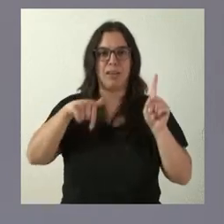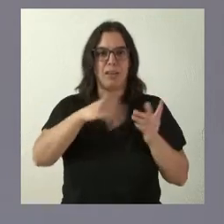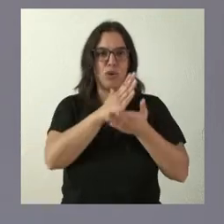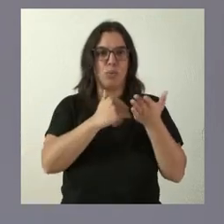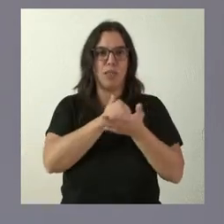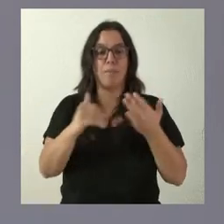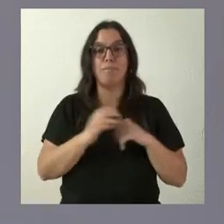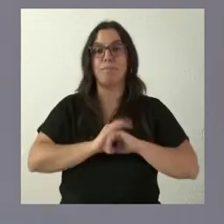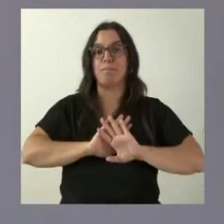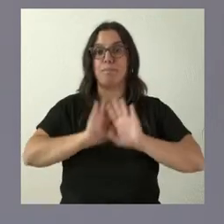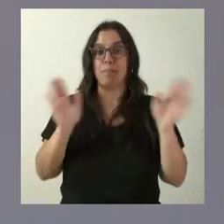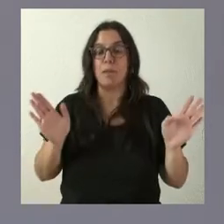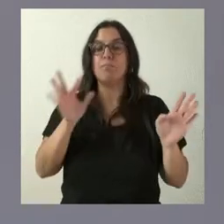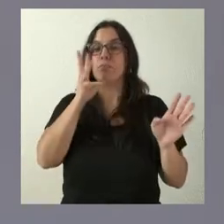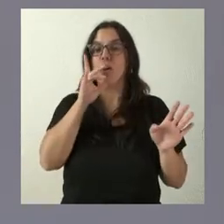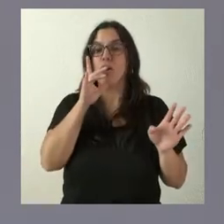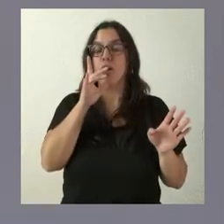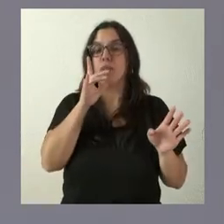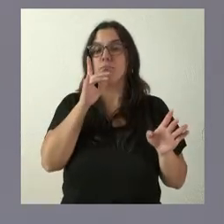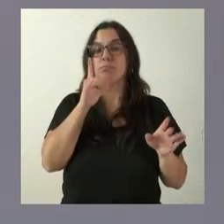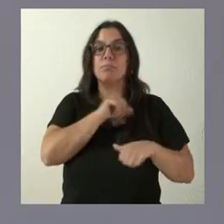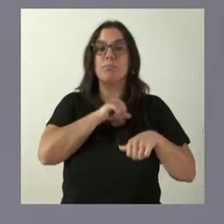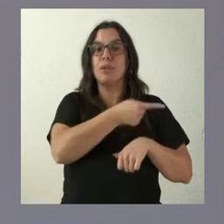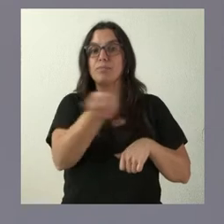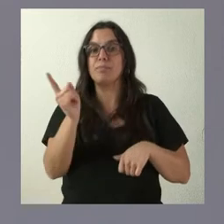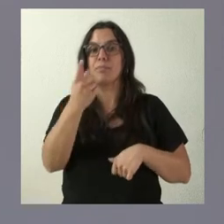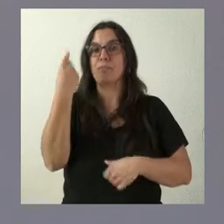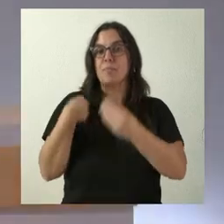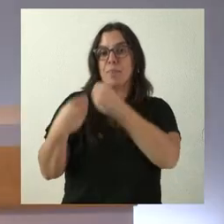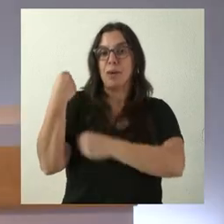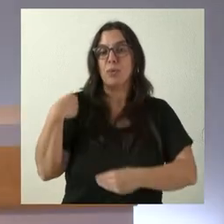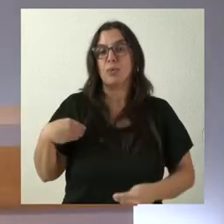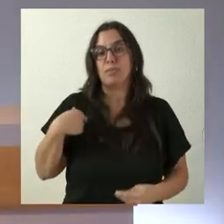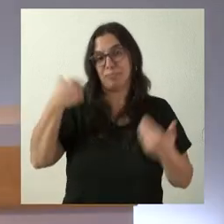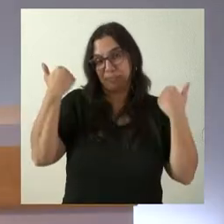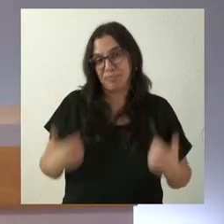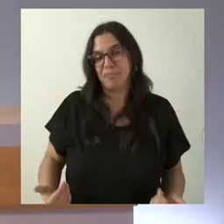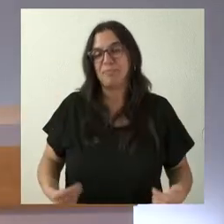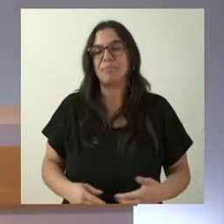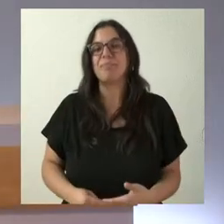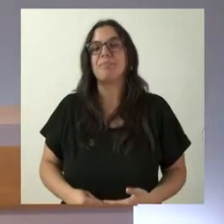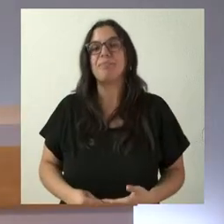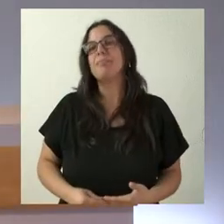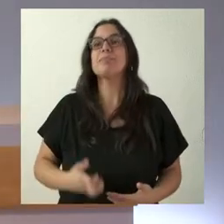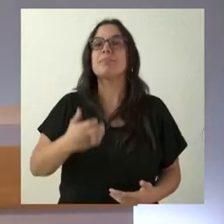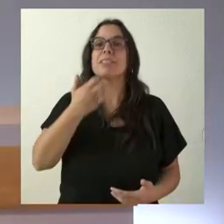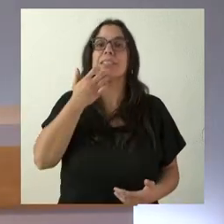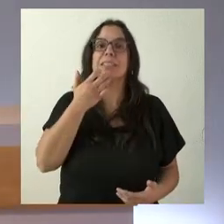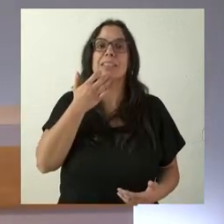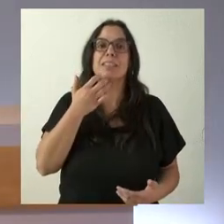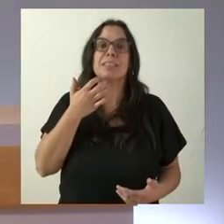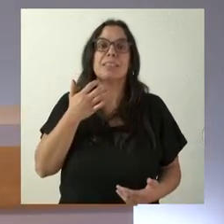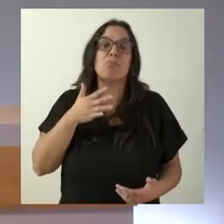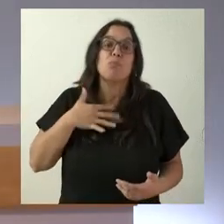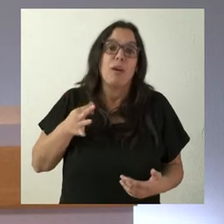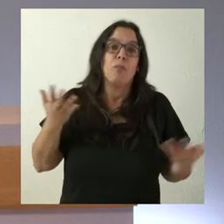Y, sin más, quedamos a la espera de sus preguntas, o quedo yo en este caso. Si pudiera estar en condiciones